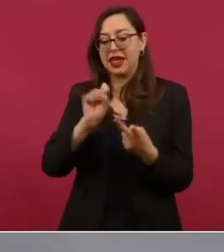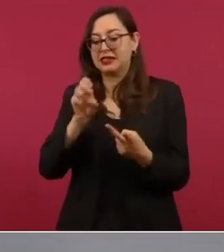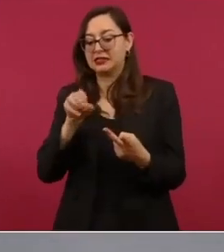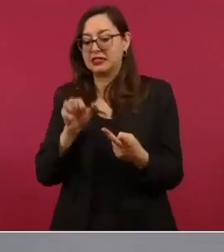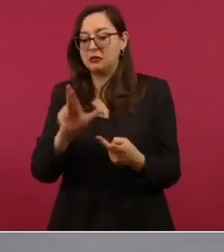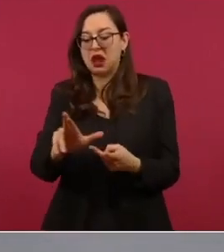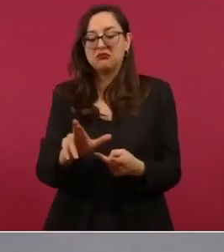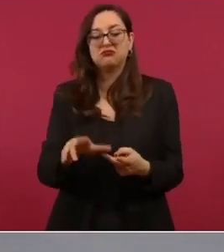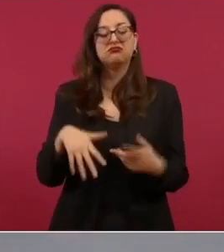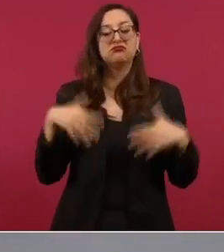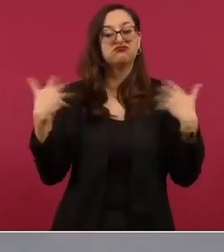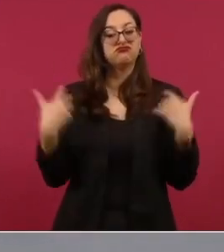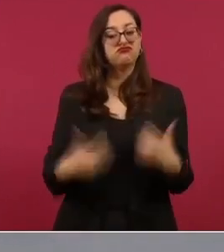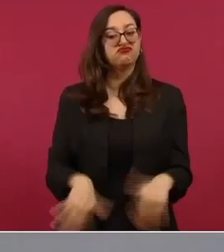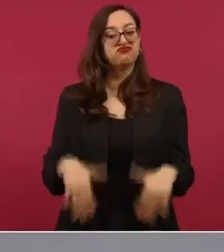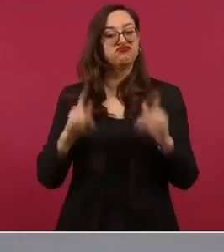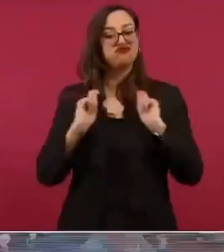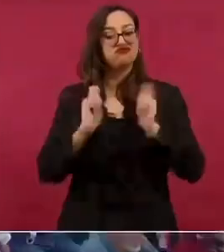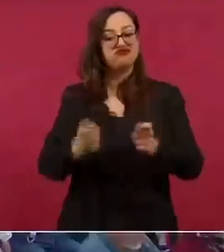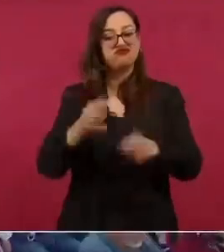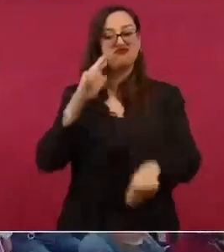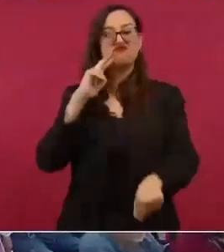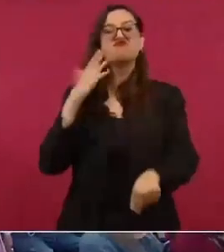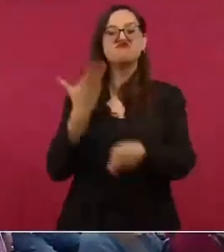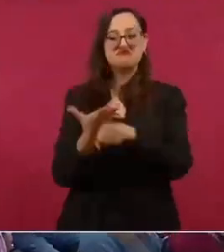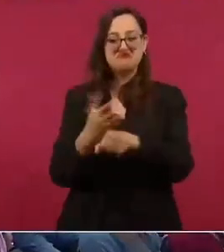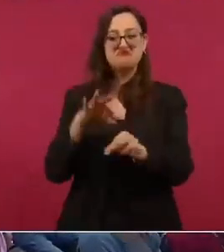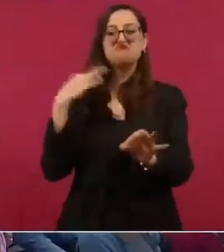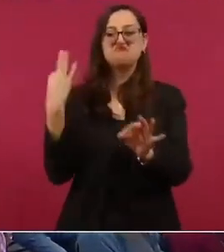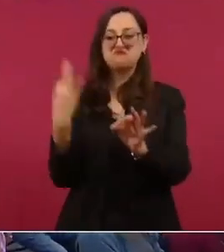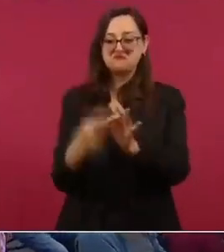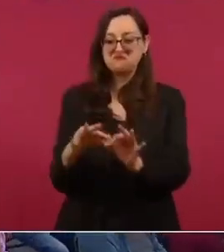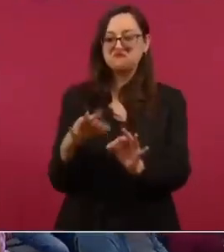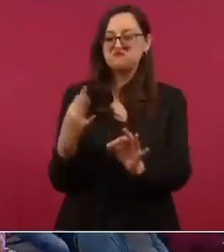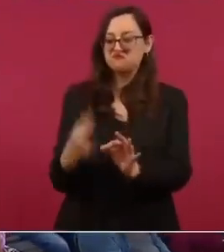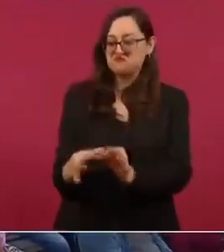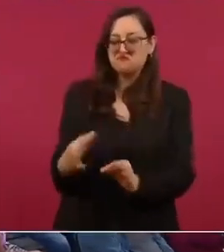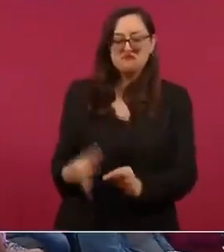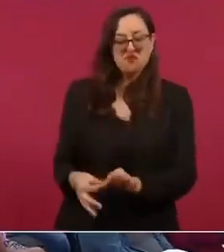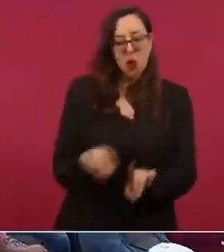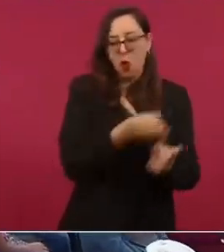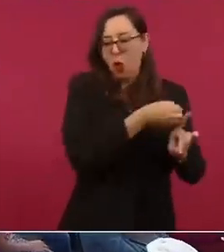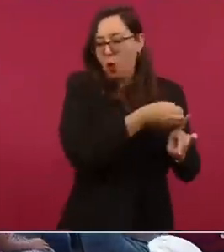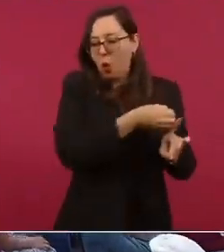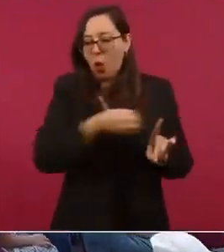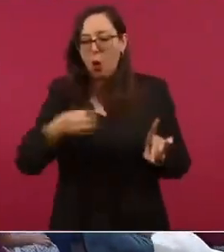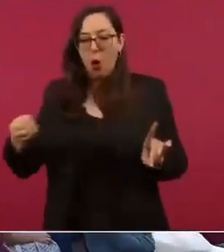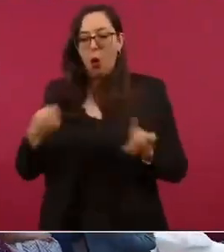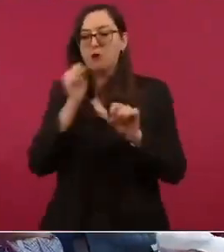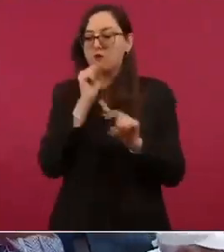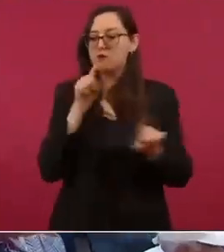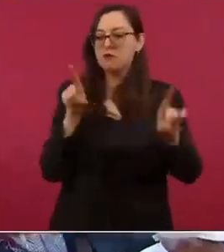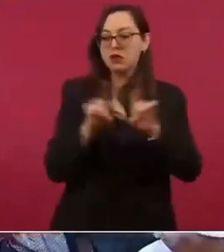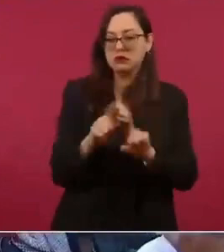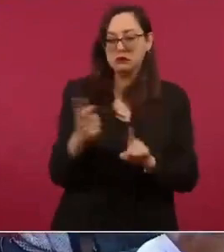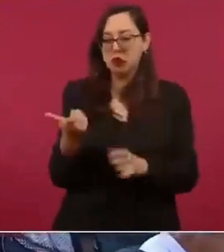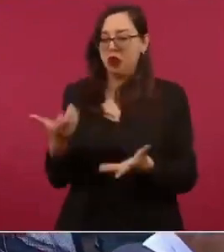ingreso de las aduanas del 10%